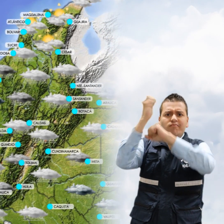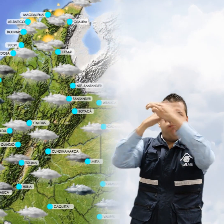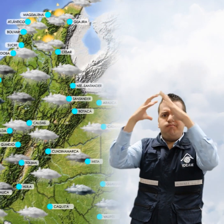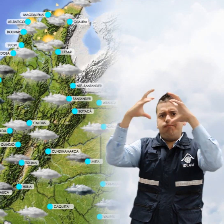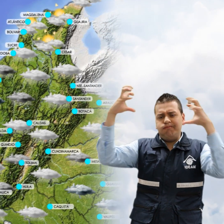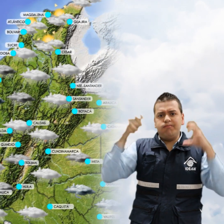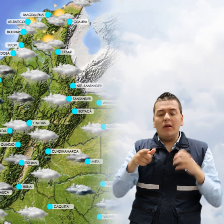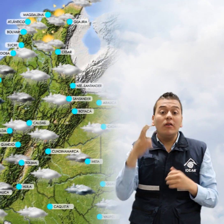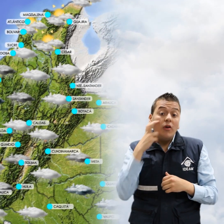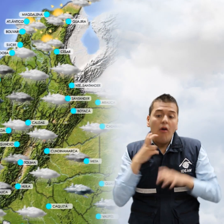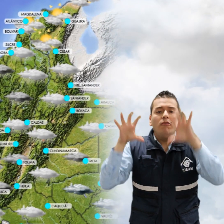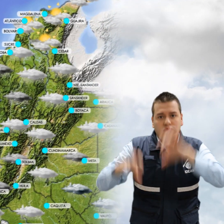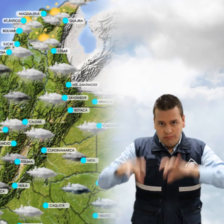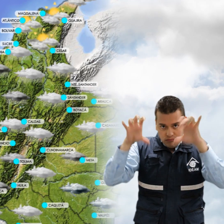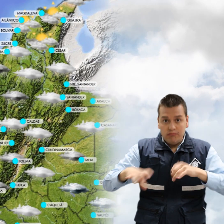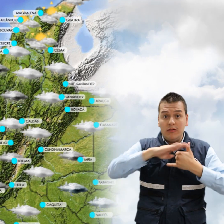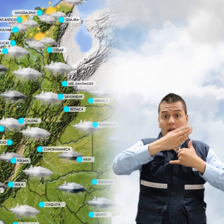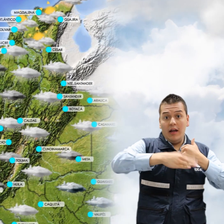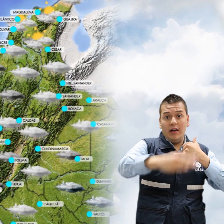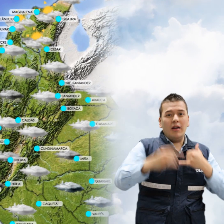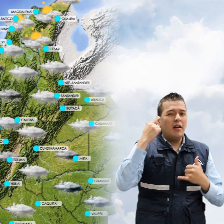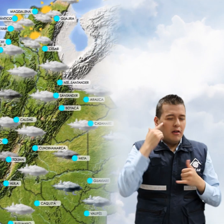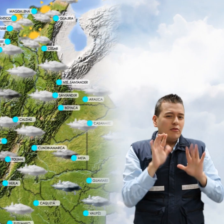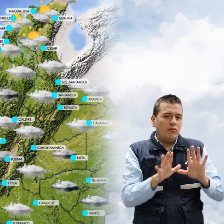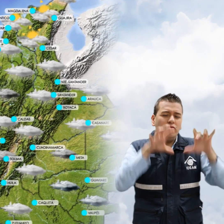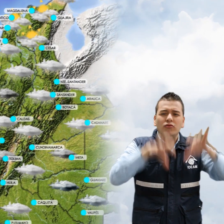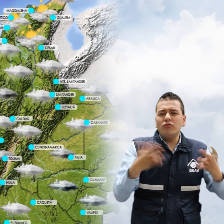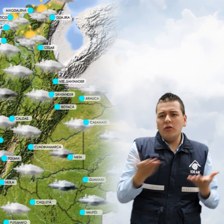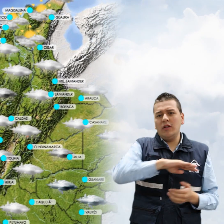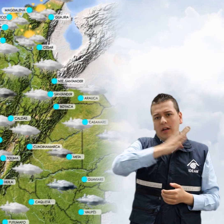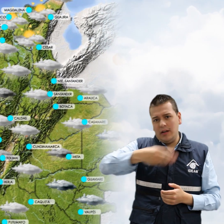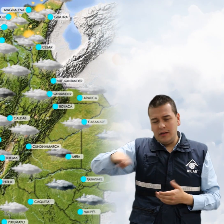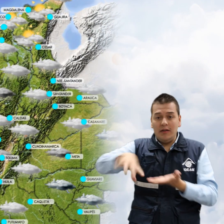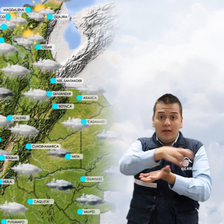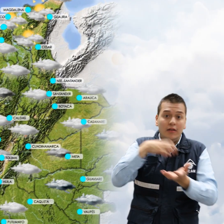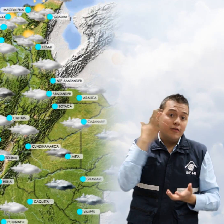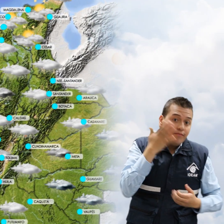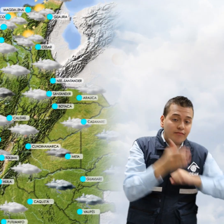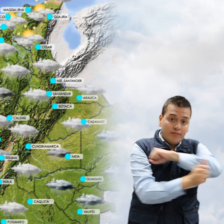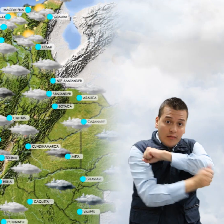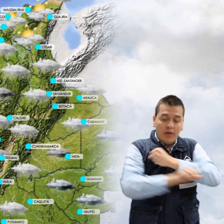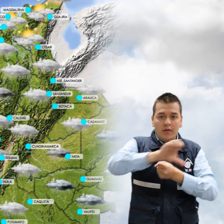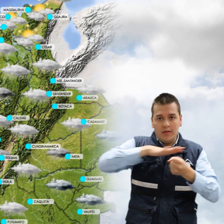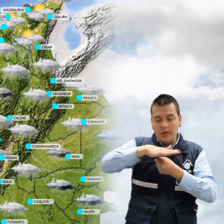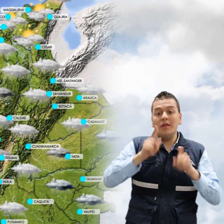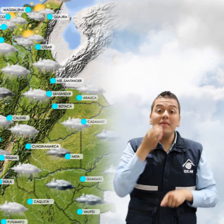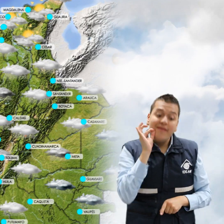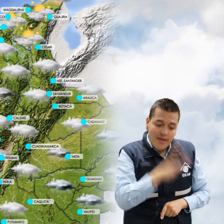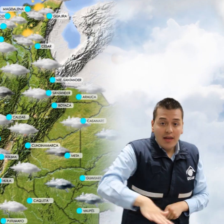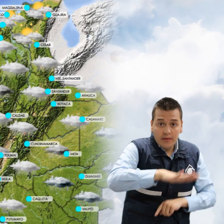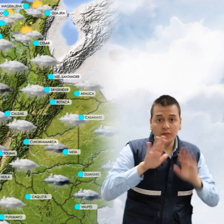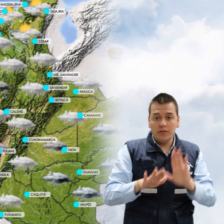sectores de Chocó, la región andina con pronóstico de lluvias para Antioquia, Los Santanderes, Altiplano con Diboyacense y Eje Cafetero,